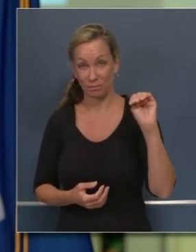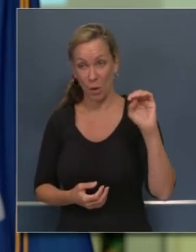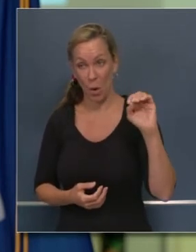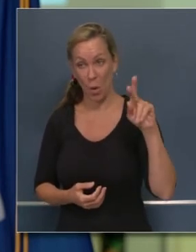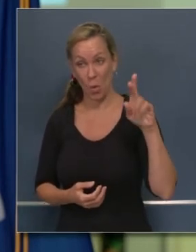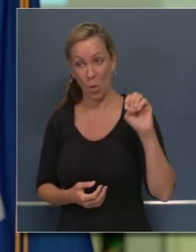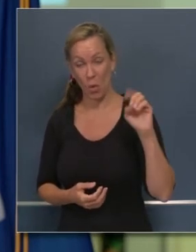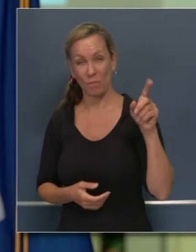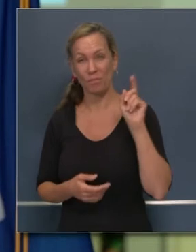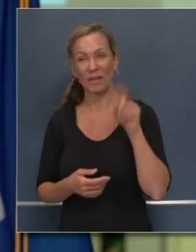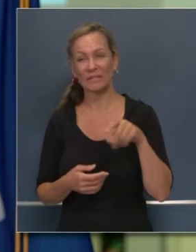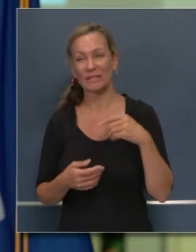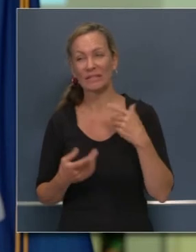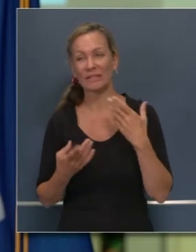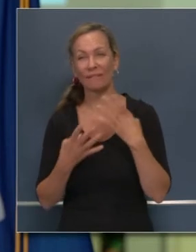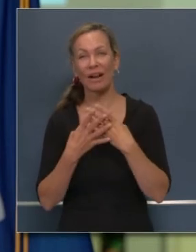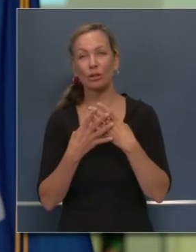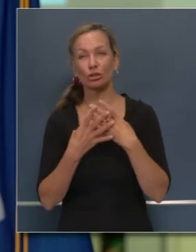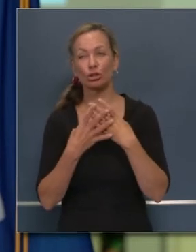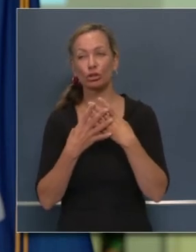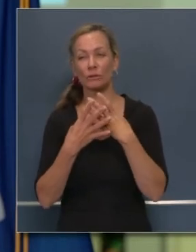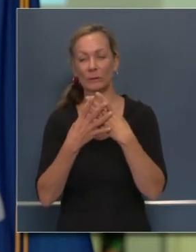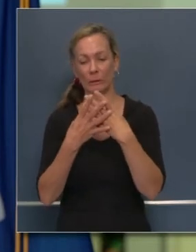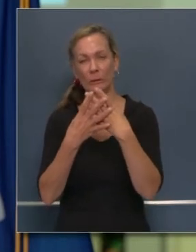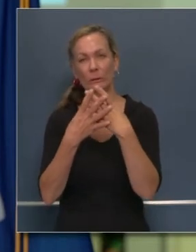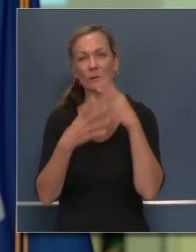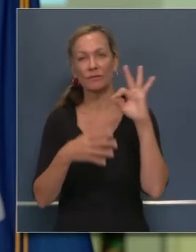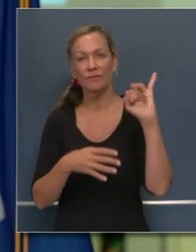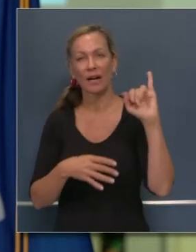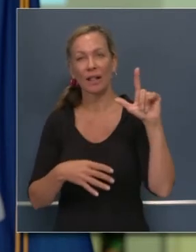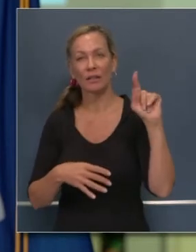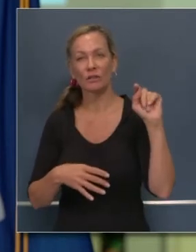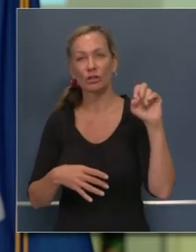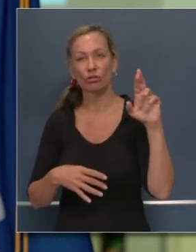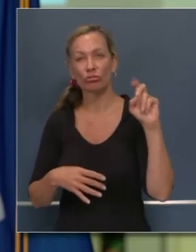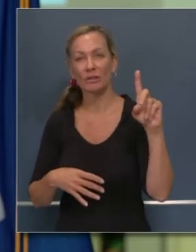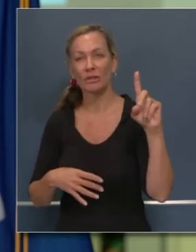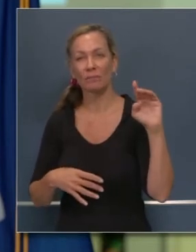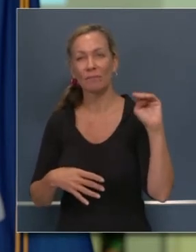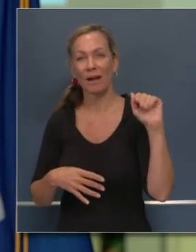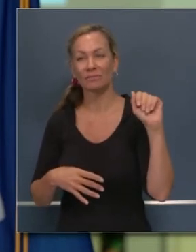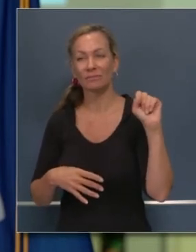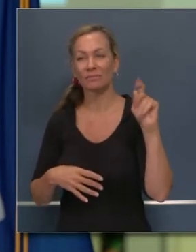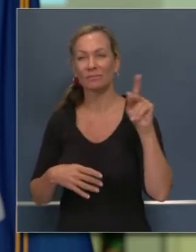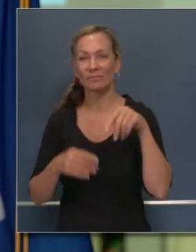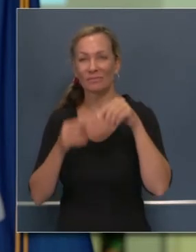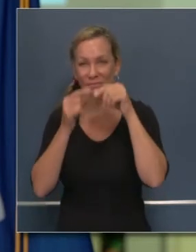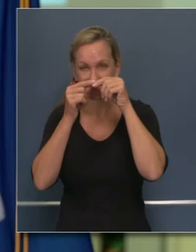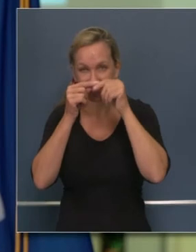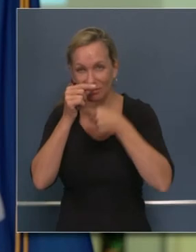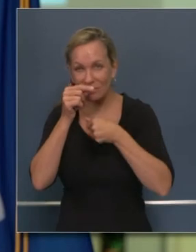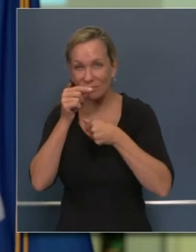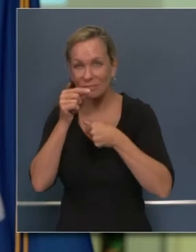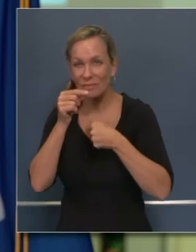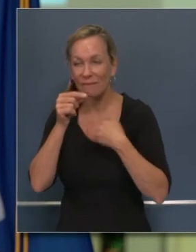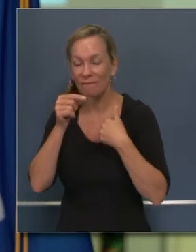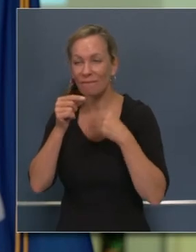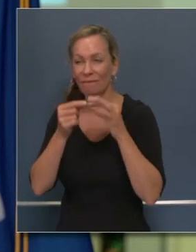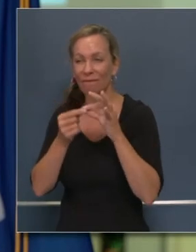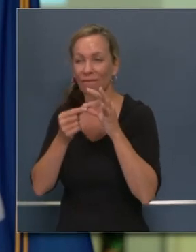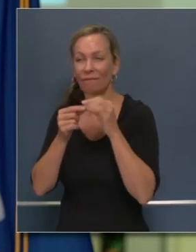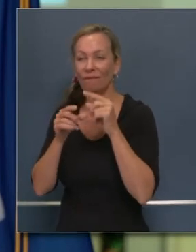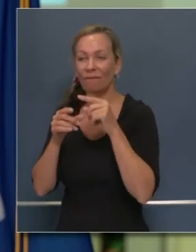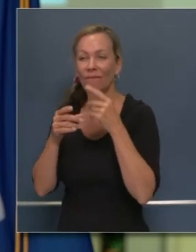mascarillas de aire filtrado, las cuales les permiten exhalar, pero no necesariamente